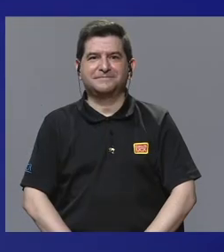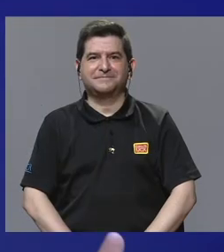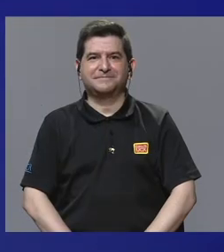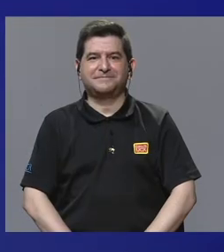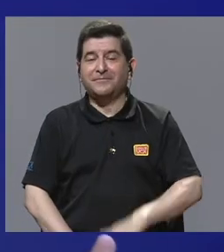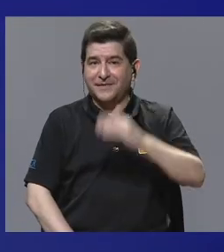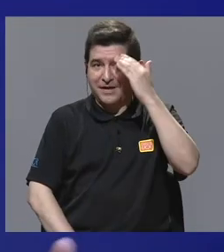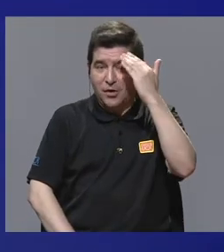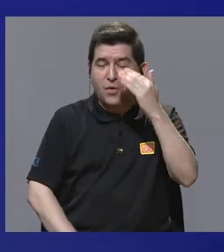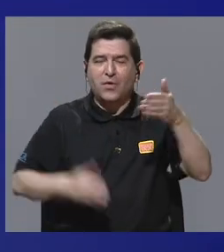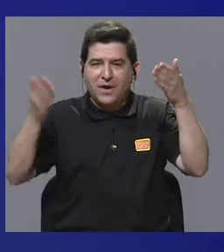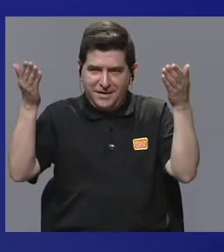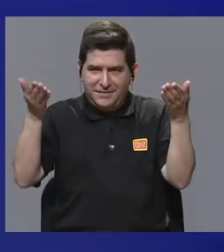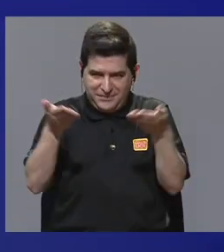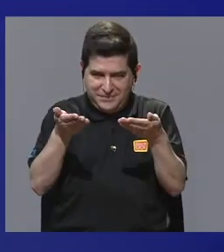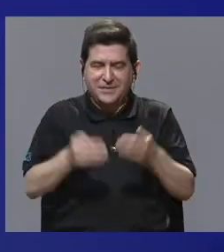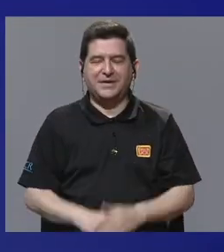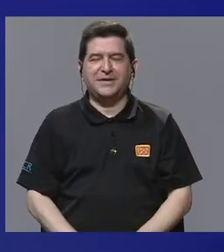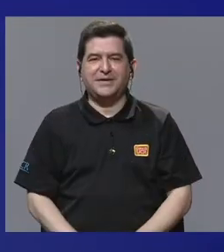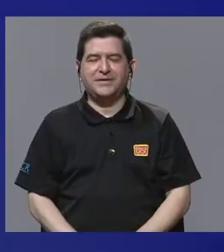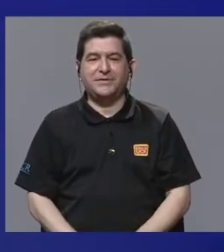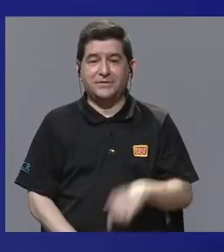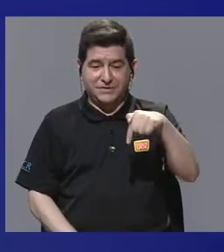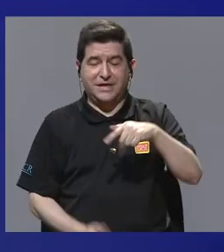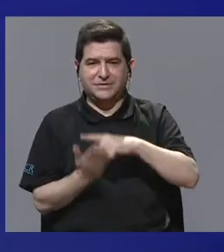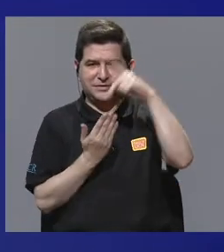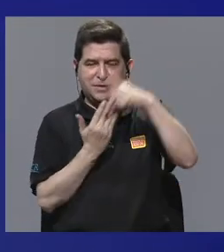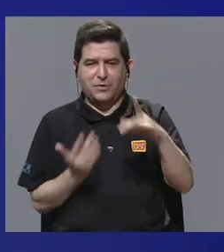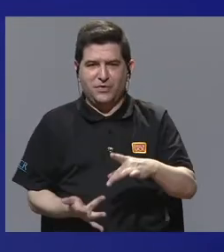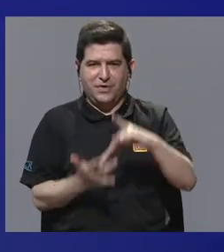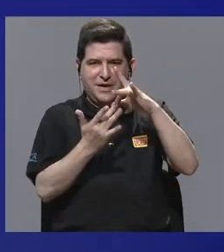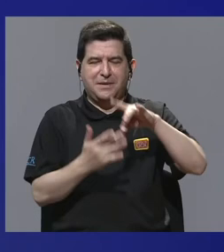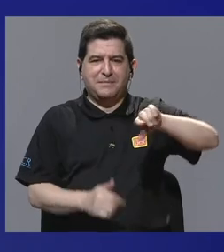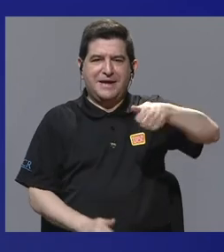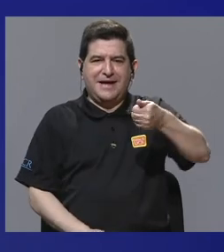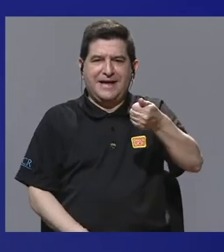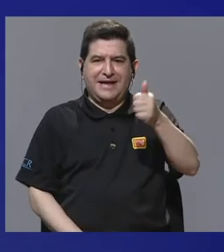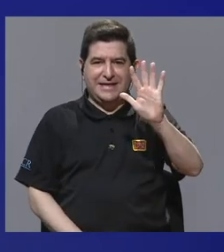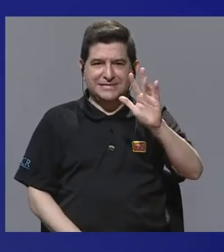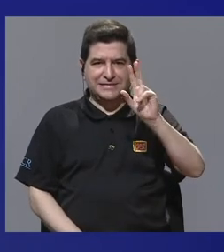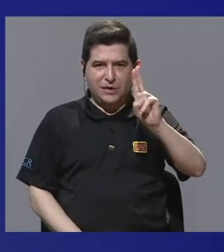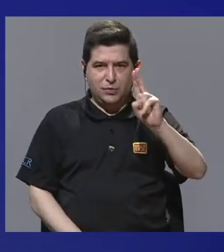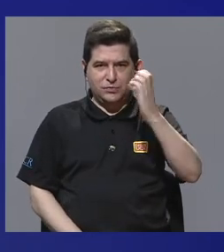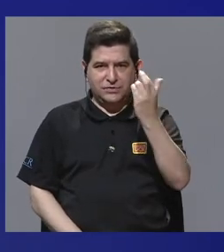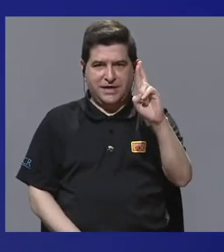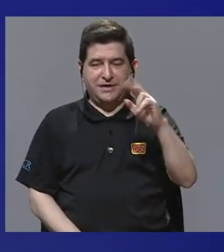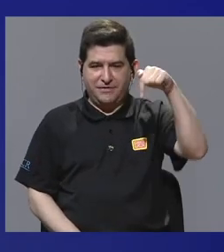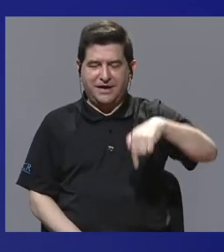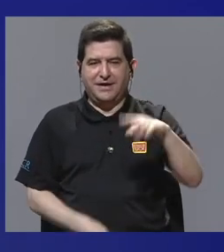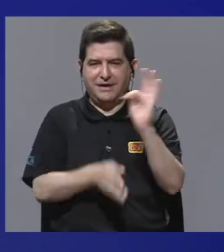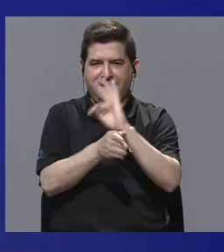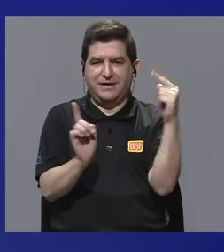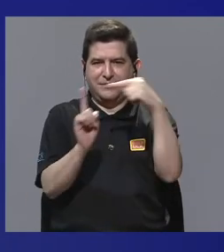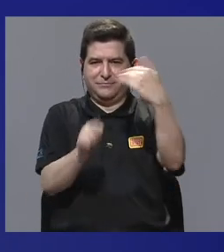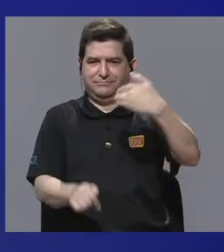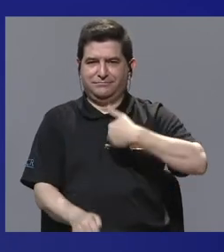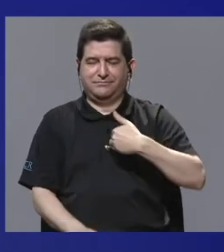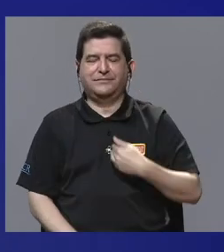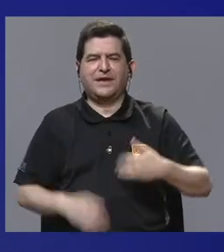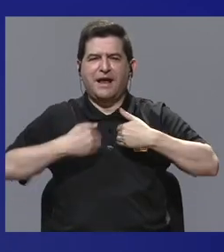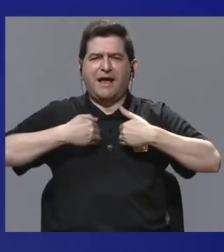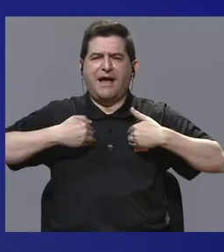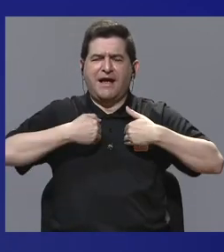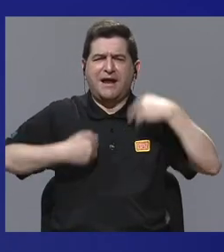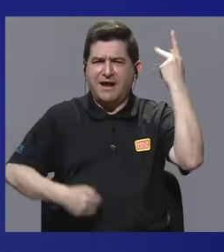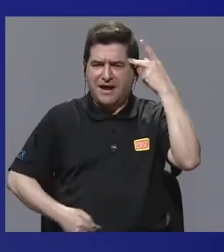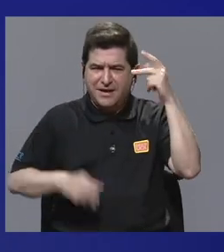Hola, tal? Bienvenido y bienvenida a este especial de 15 UCR en donde hacemos televisión con sentido. Animales Políticos, una